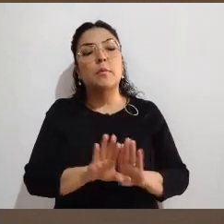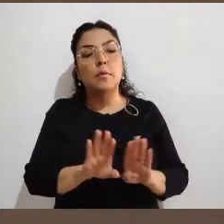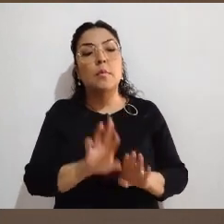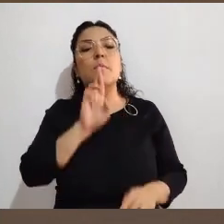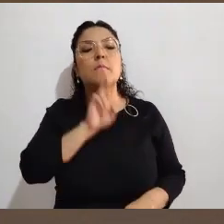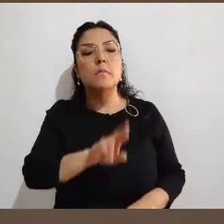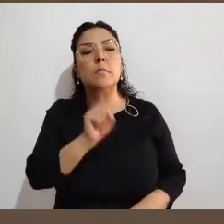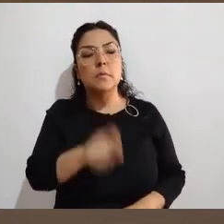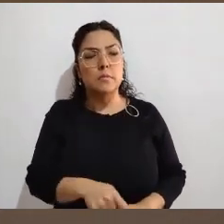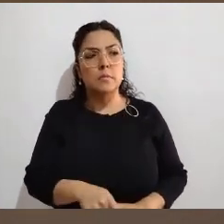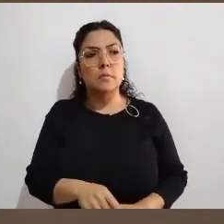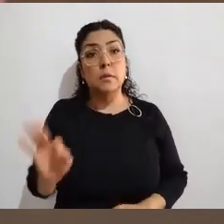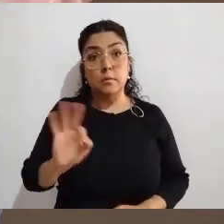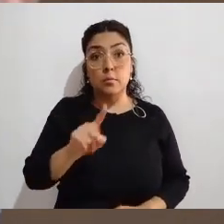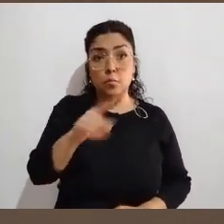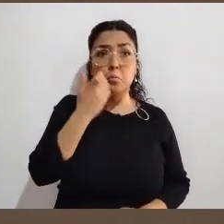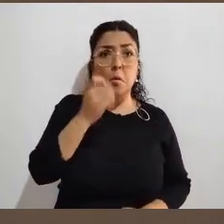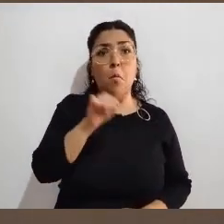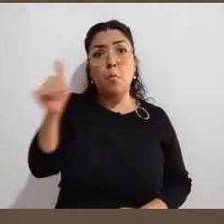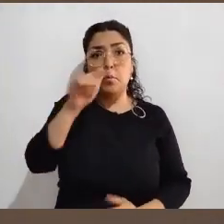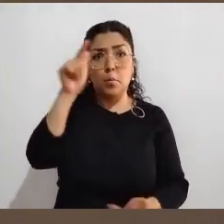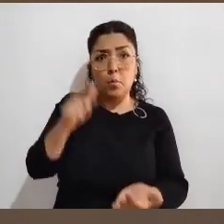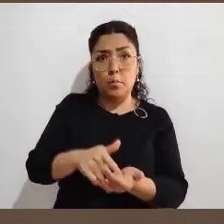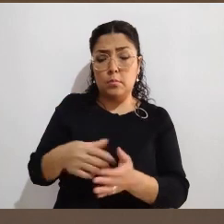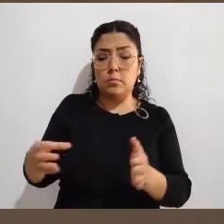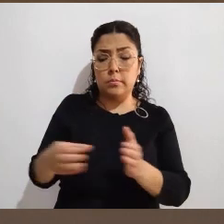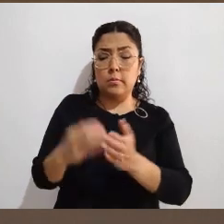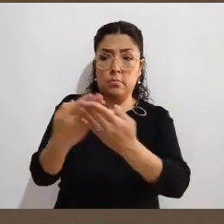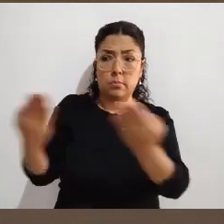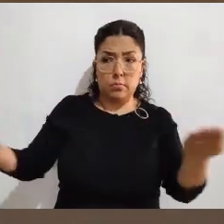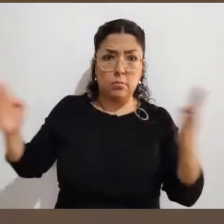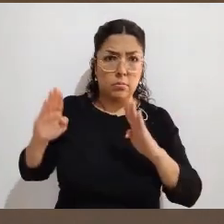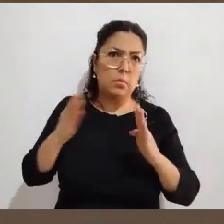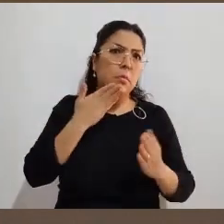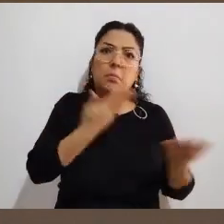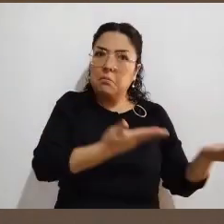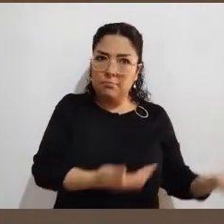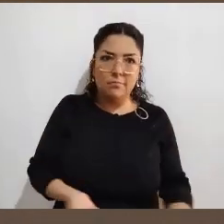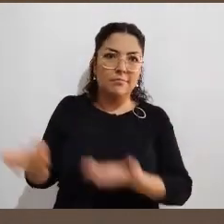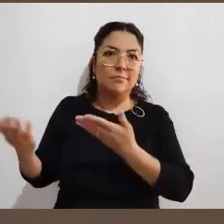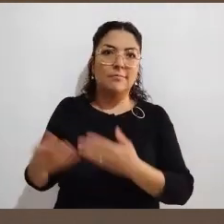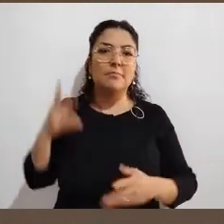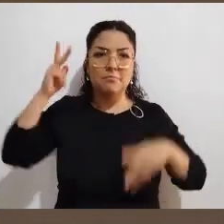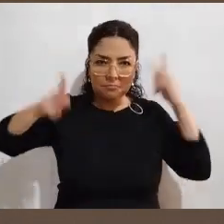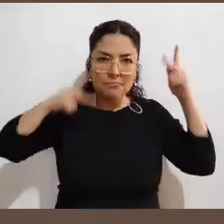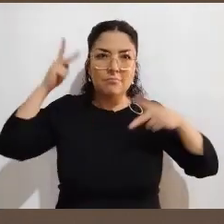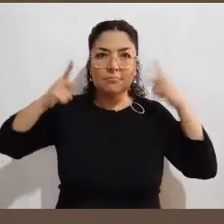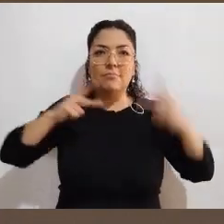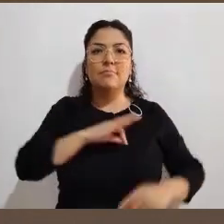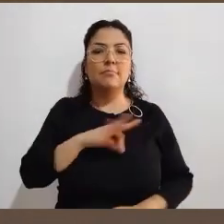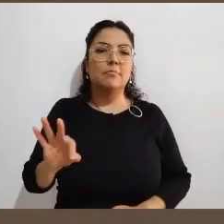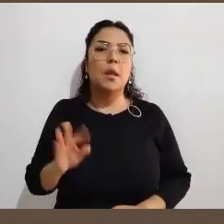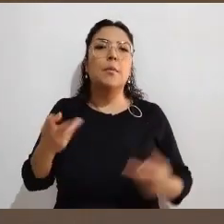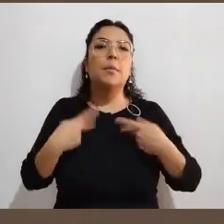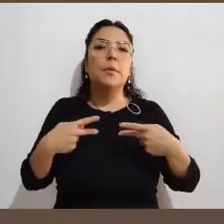puede también, si es su deseo, irse a otra casilla. Nada, nada se lo impide. Y en todo caso queda a la